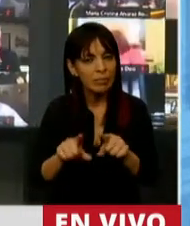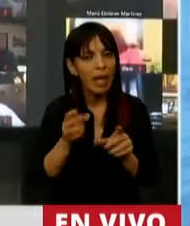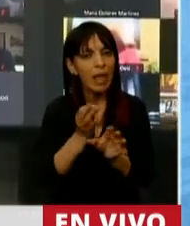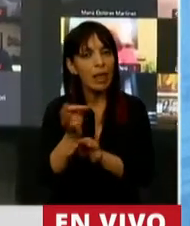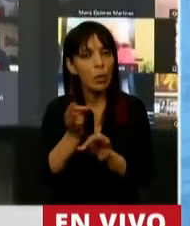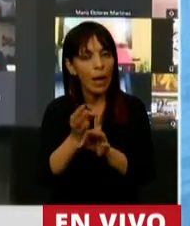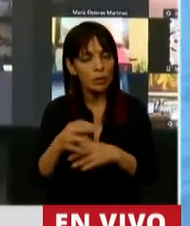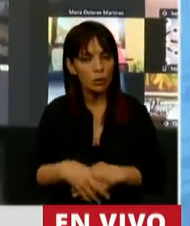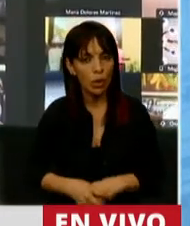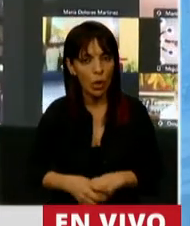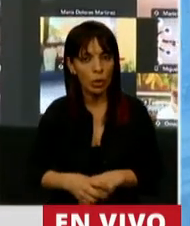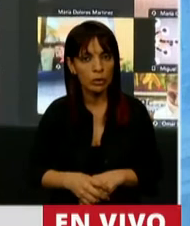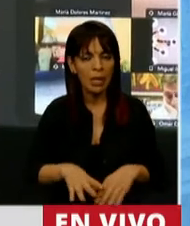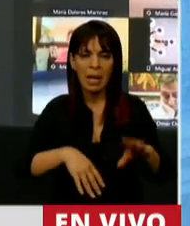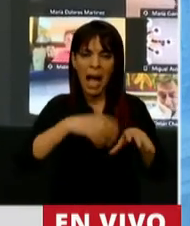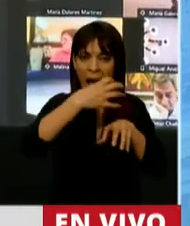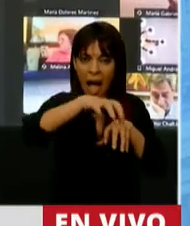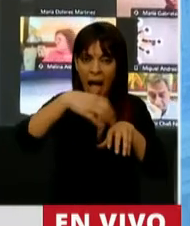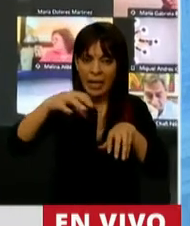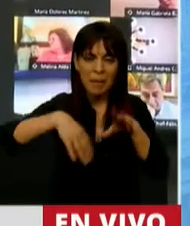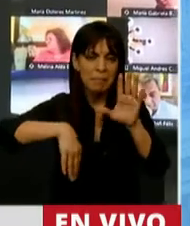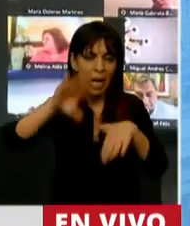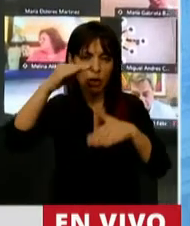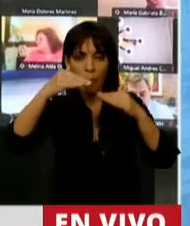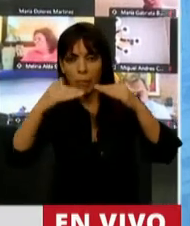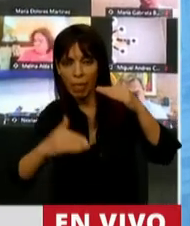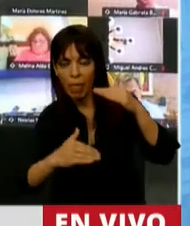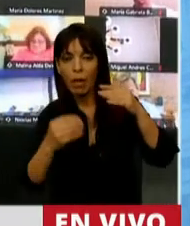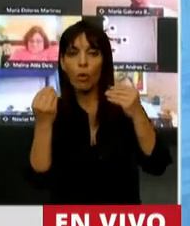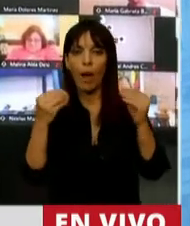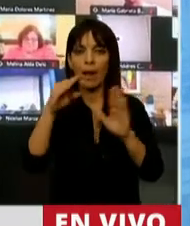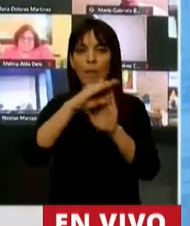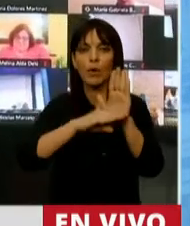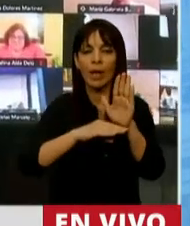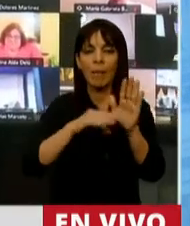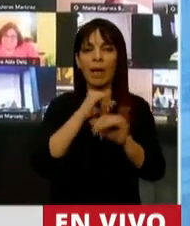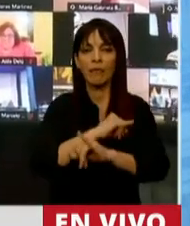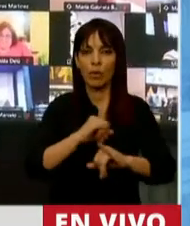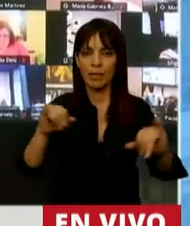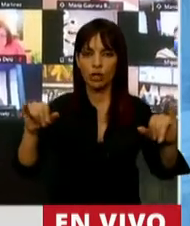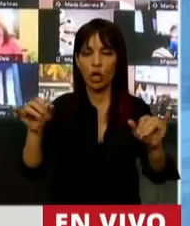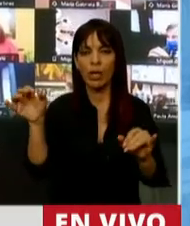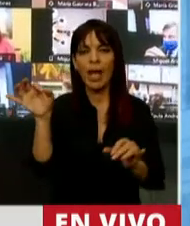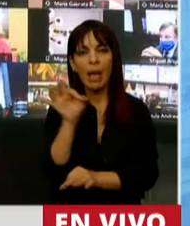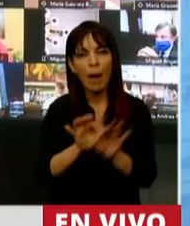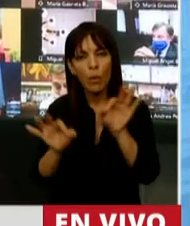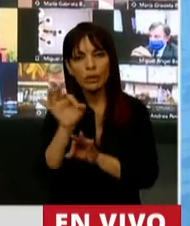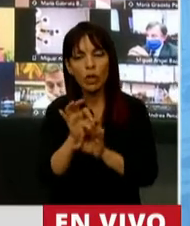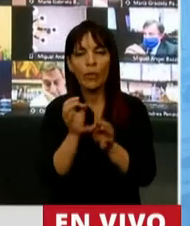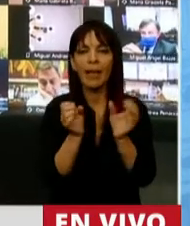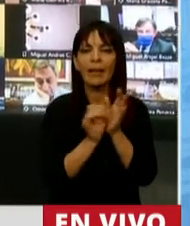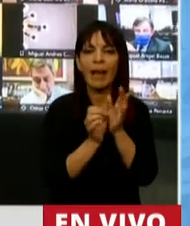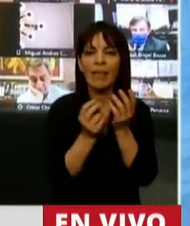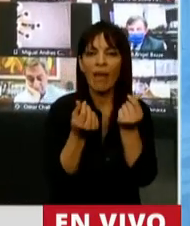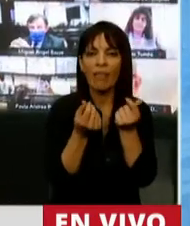el rubro de mayor caída en términos reales es el programa de información y evaluación de la calidad